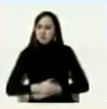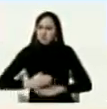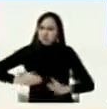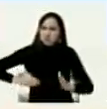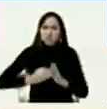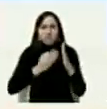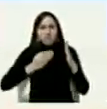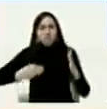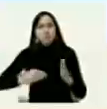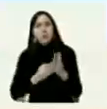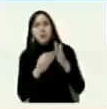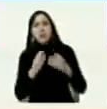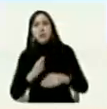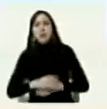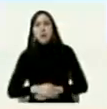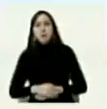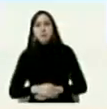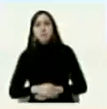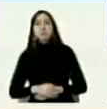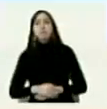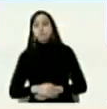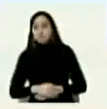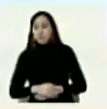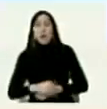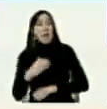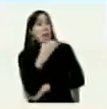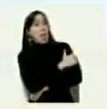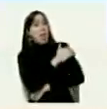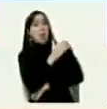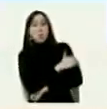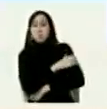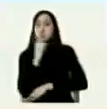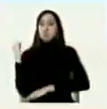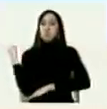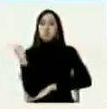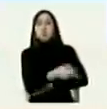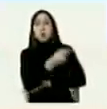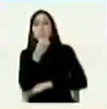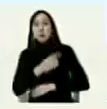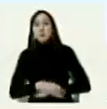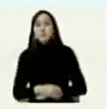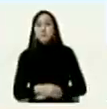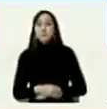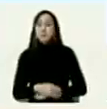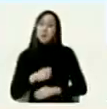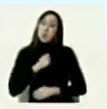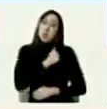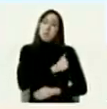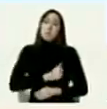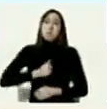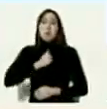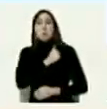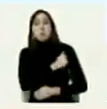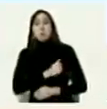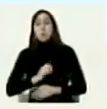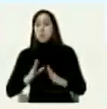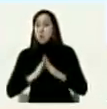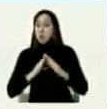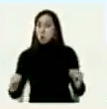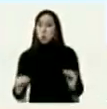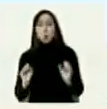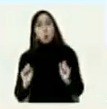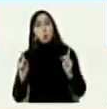a la delegación de la oposición que lamentablemente en todas en sus